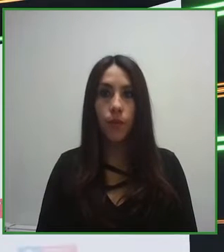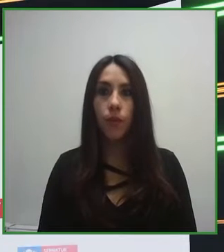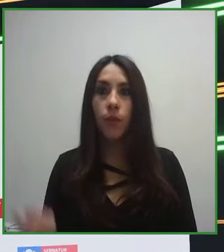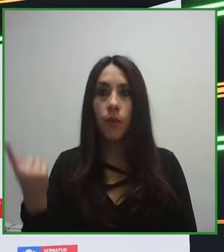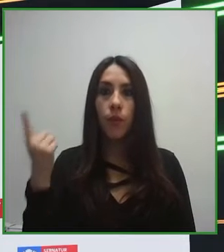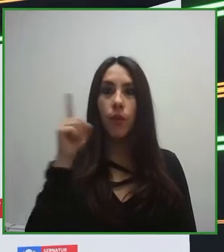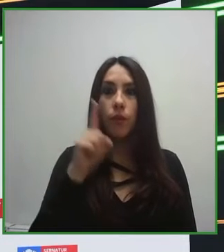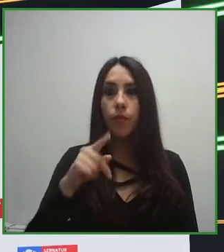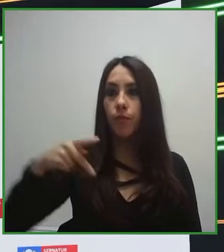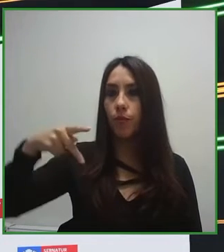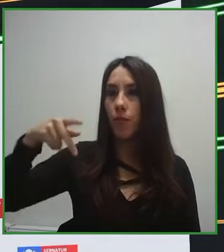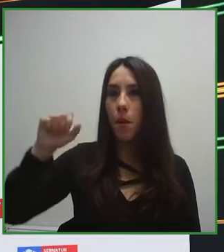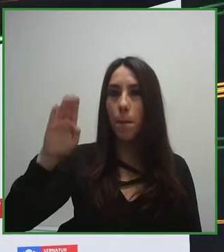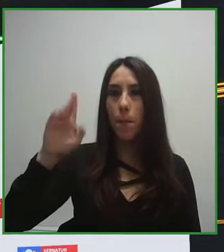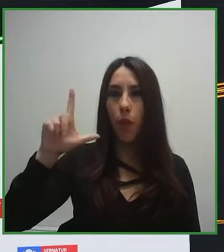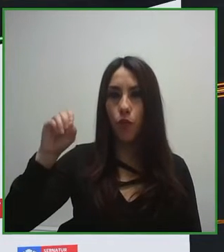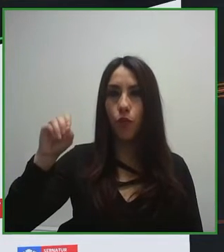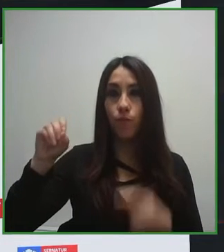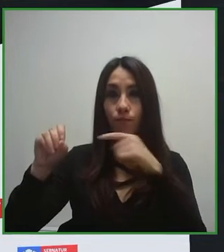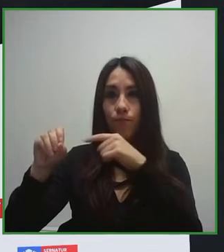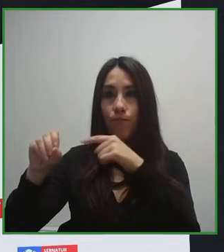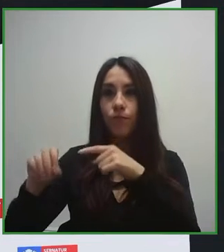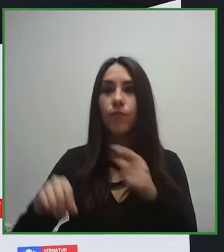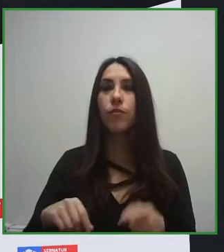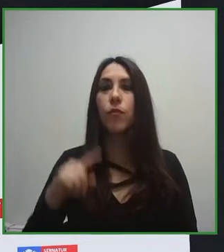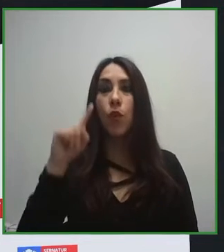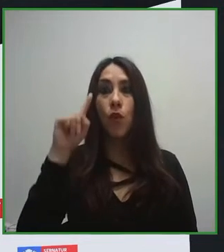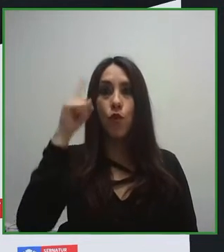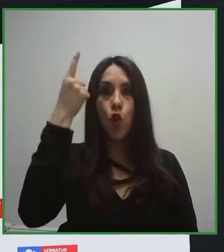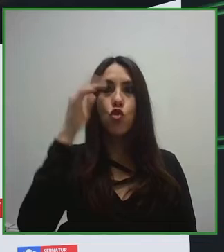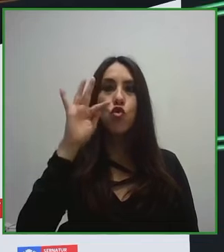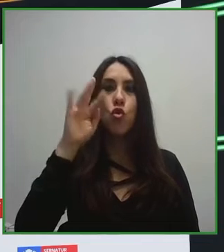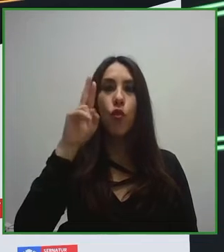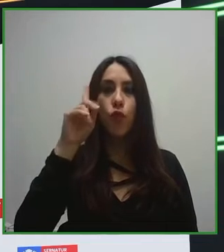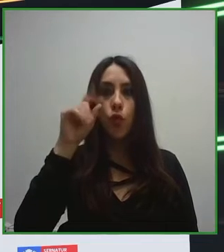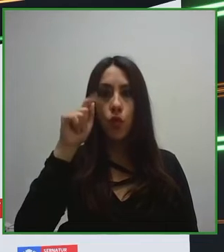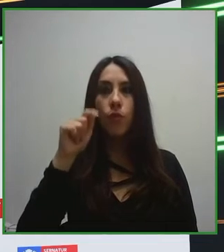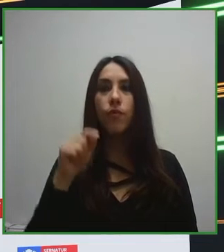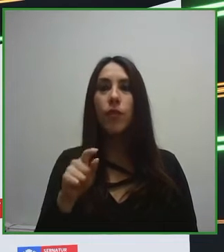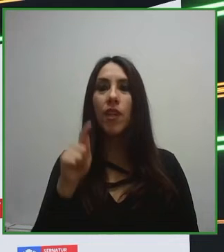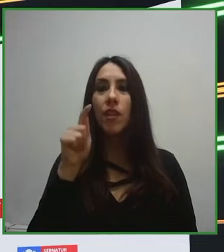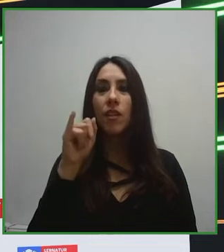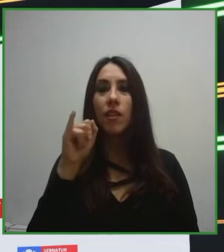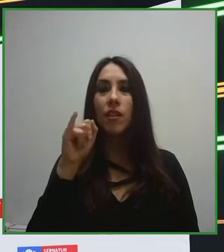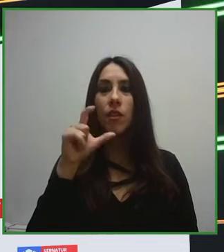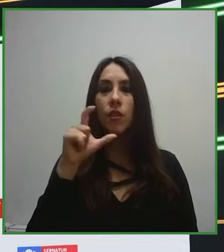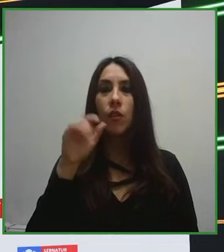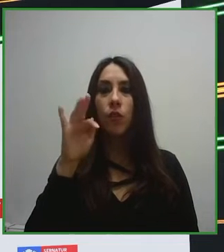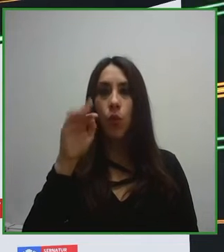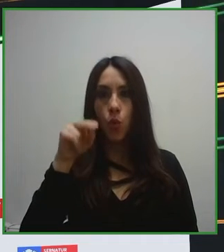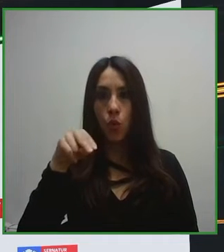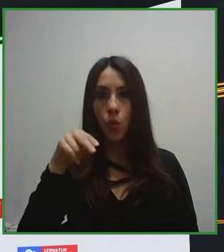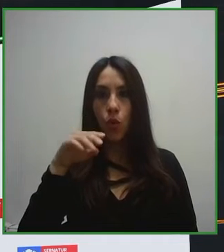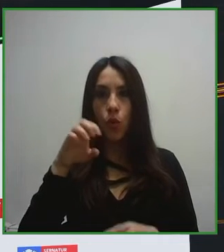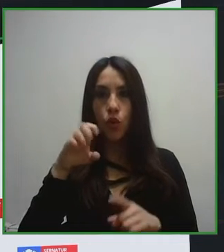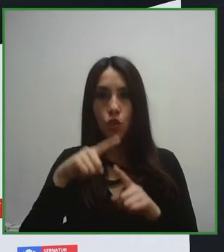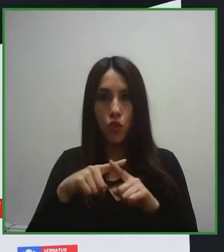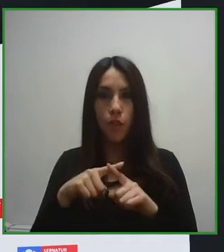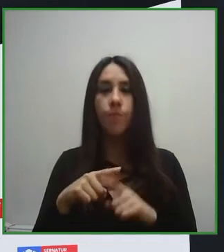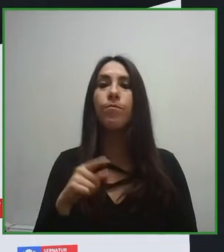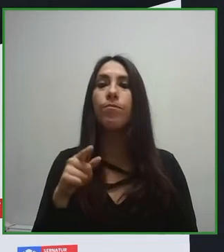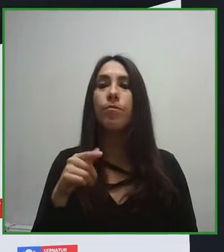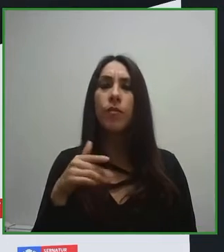una biblioteca en línea argentina presente ya en toda Latinoamérica que facilita la lectura a personas ciegas y con baja visión.